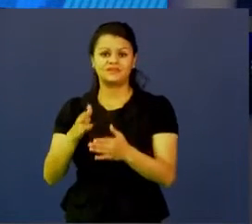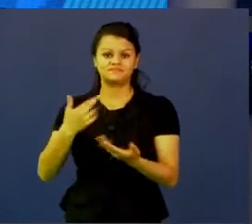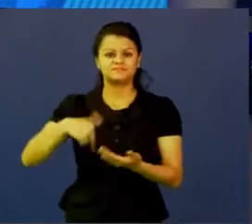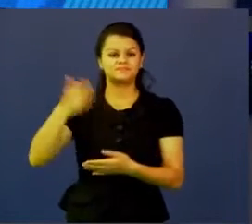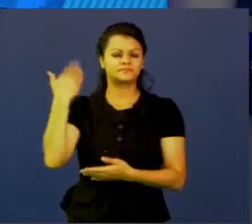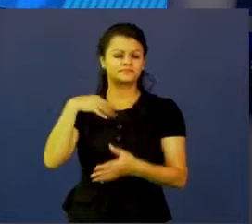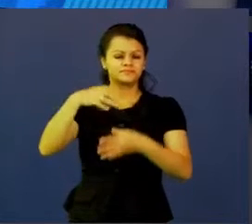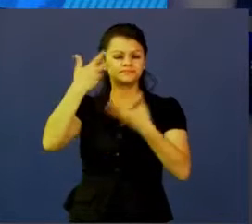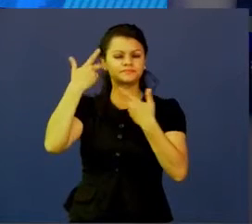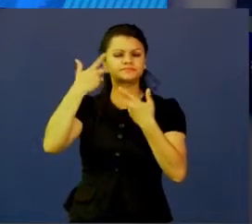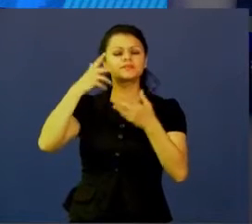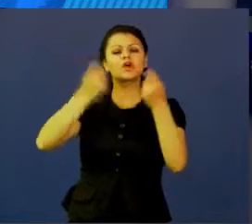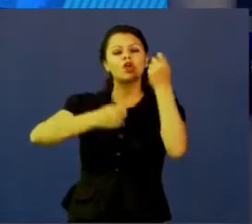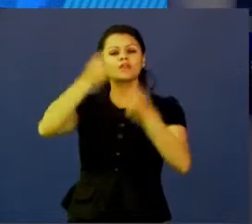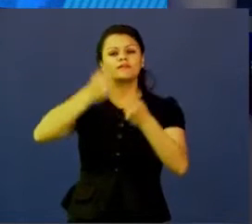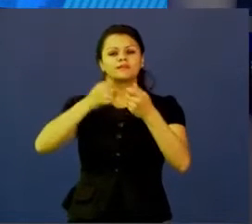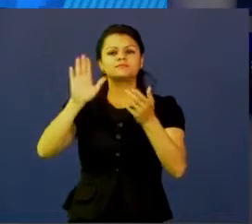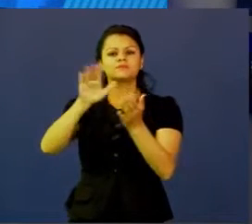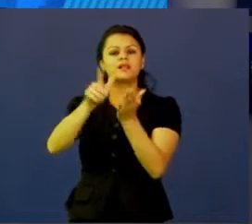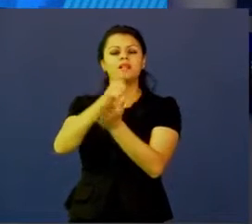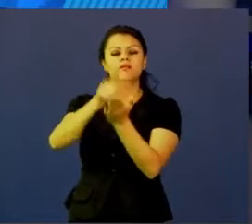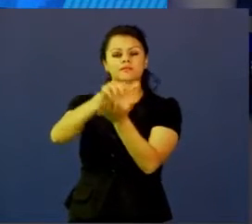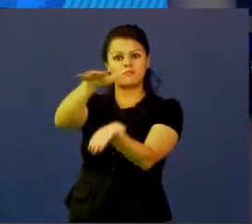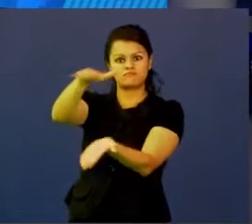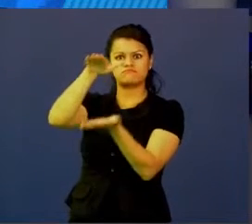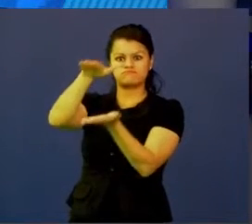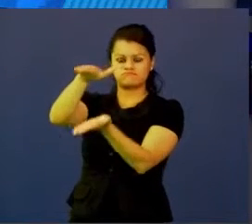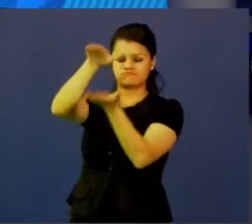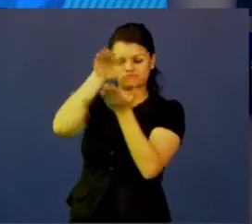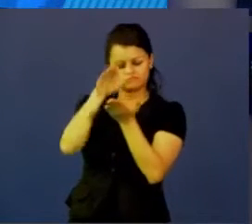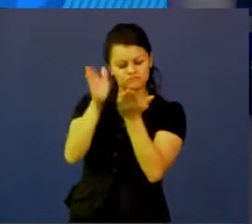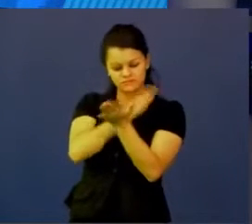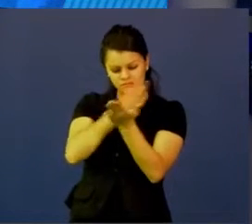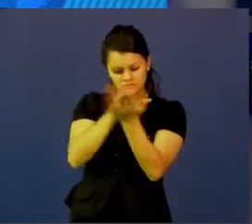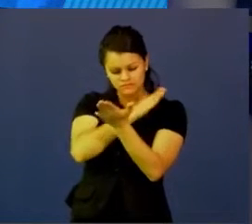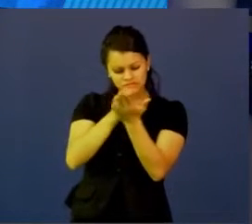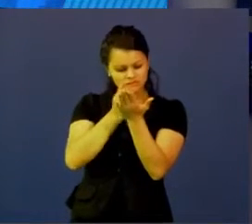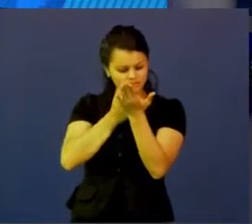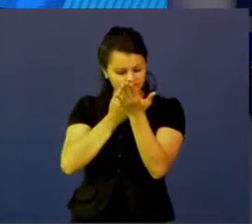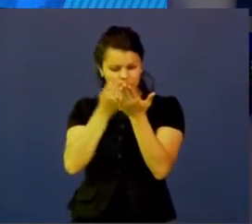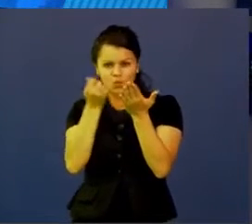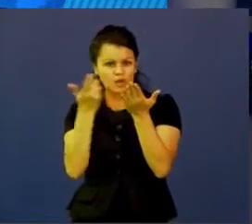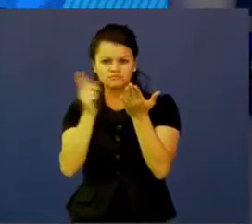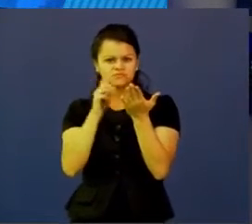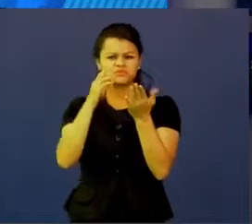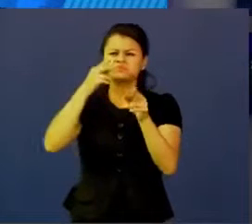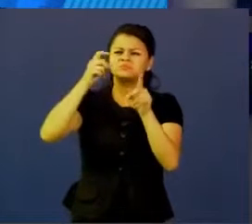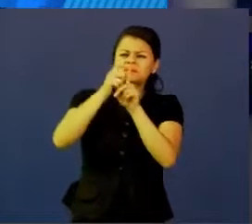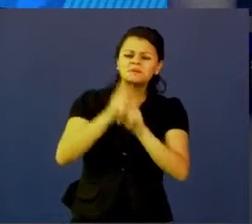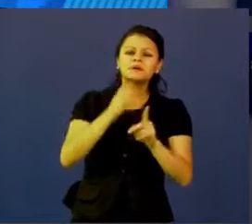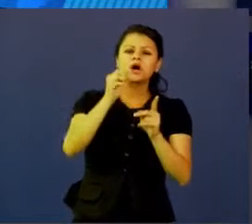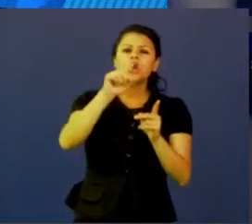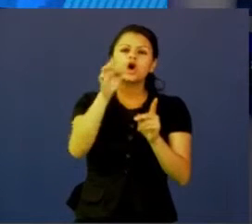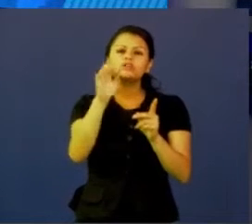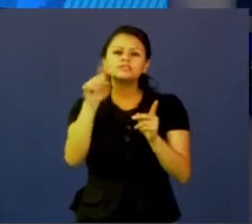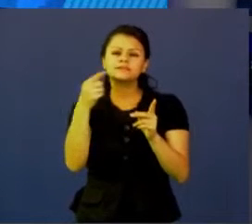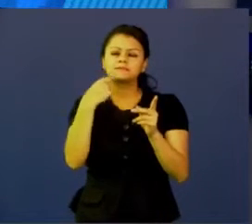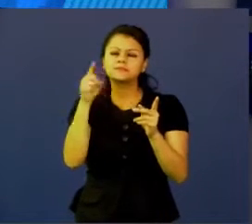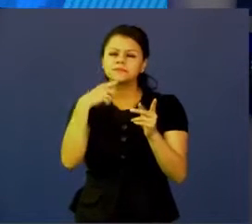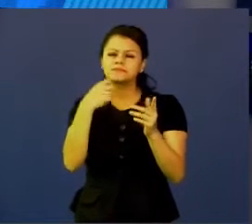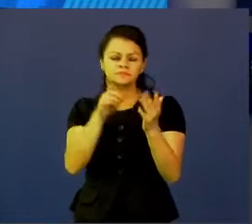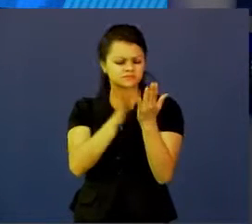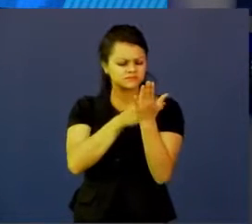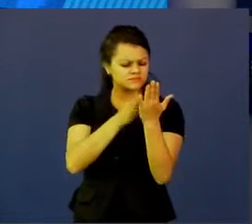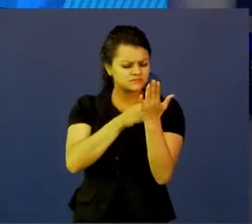libros de españoles que no nos hablaban de costos y no de costes y nos hablaban de un montón de elementos que no eran naturales a nuestro